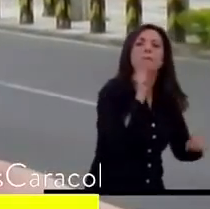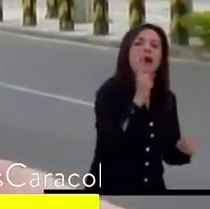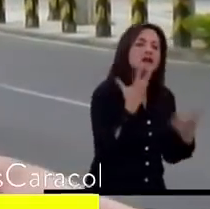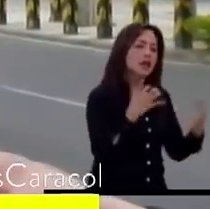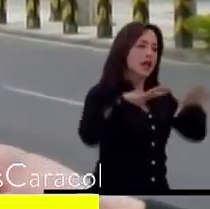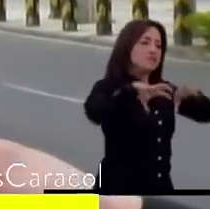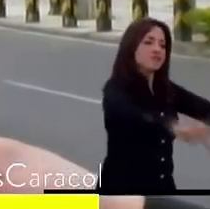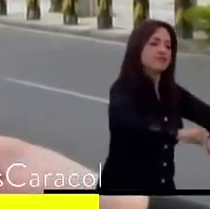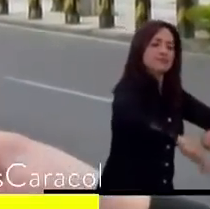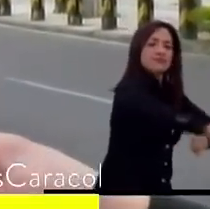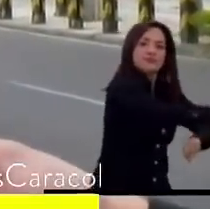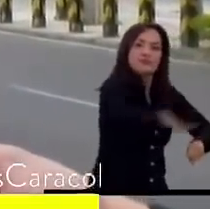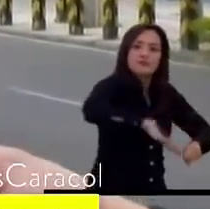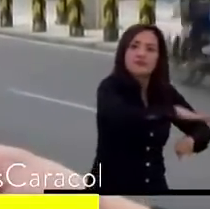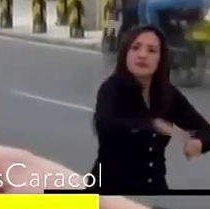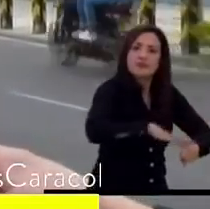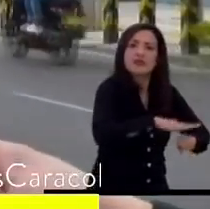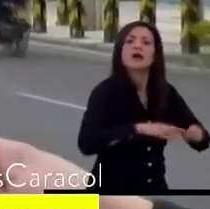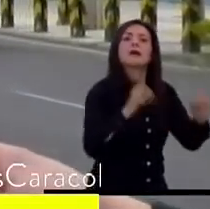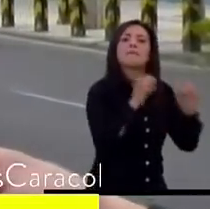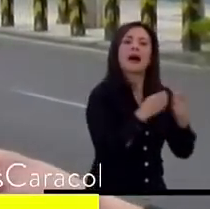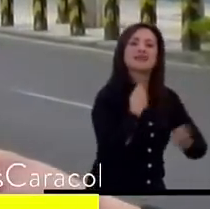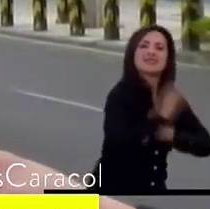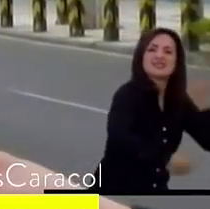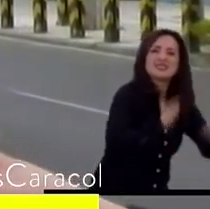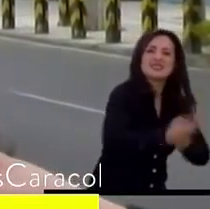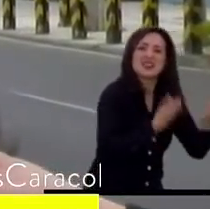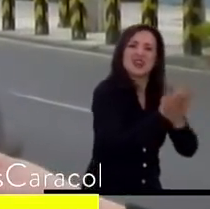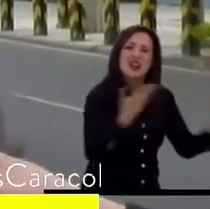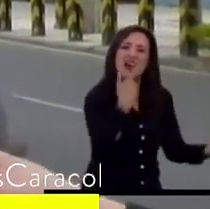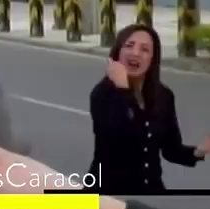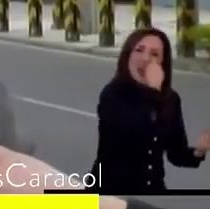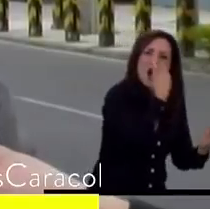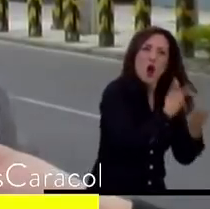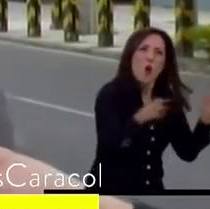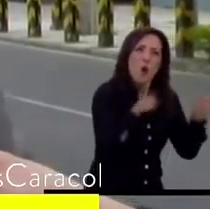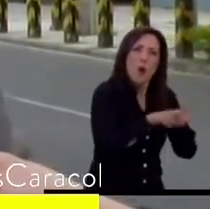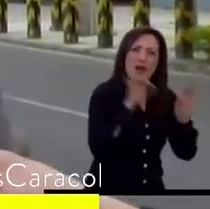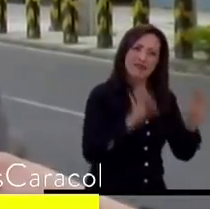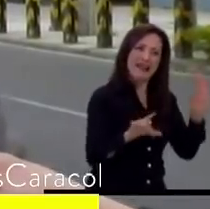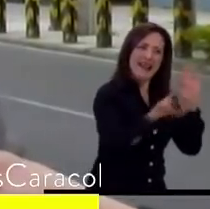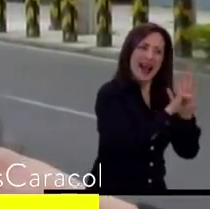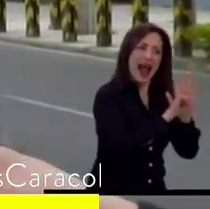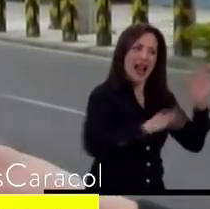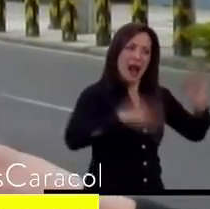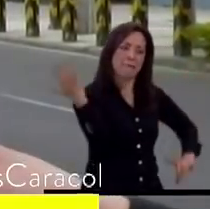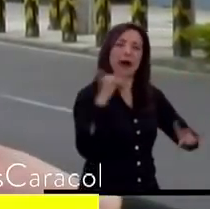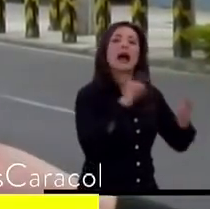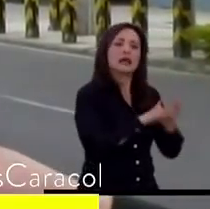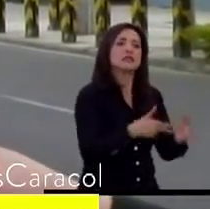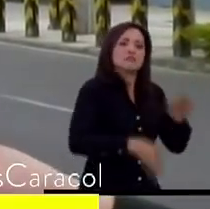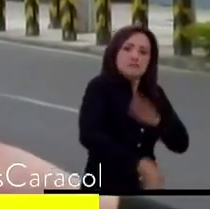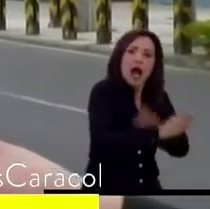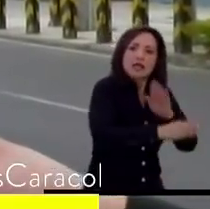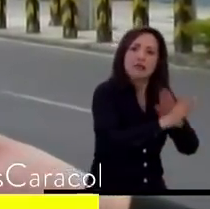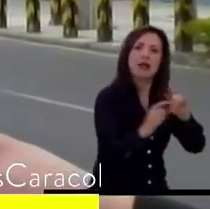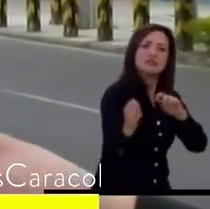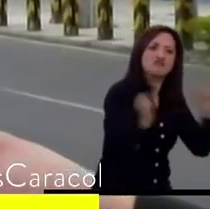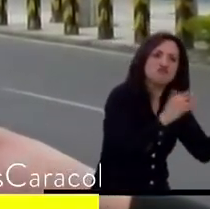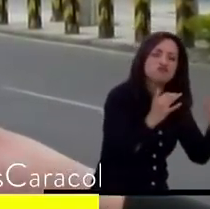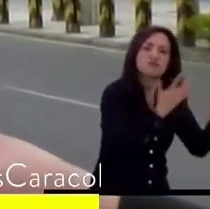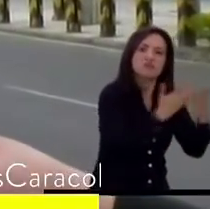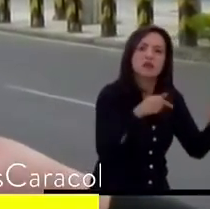territorio, sino del manejo de las economías ilícitas, sigue proporcionando hechos violentos que hacen